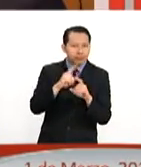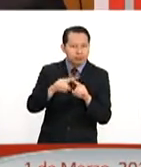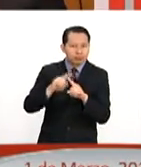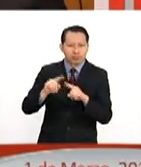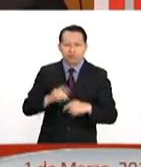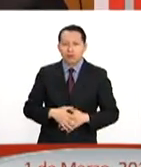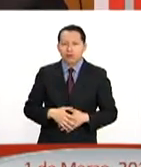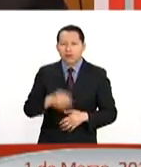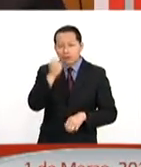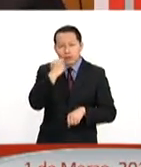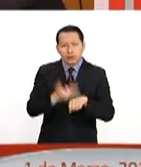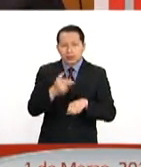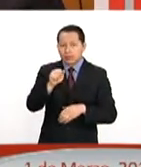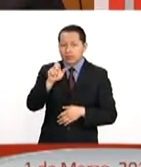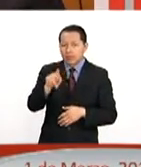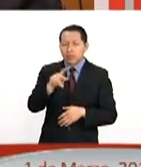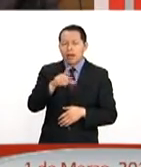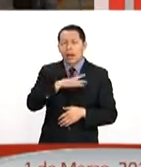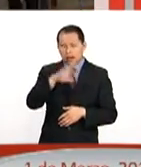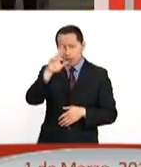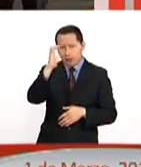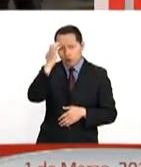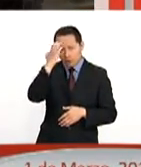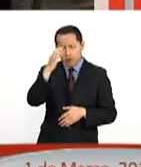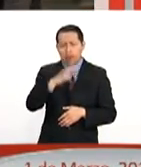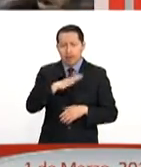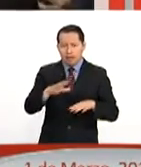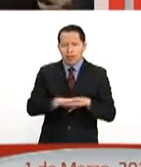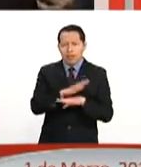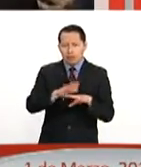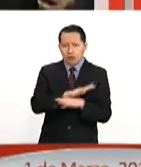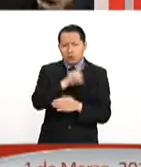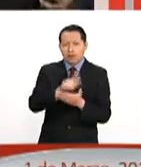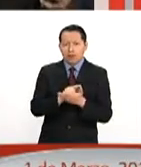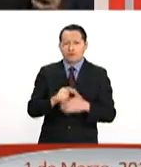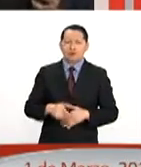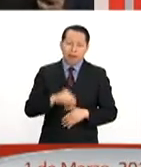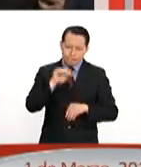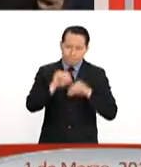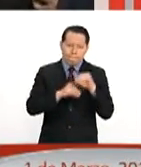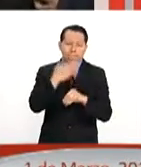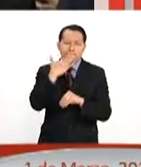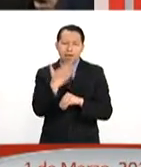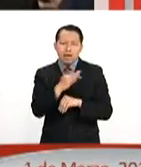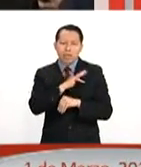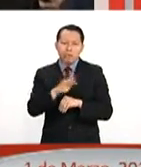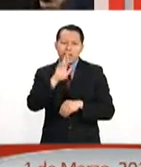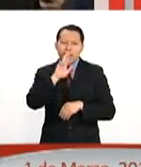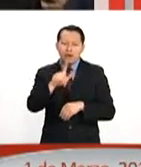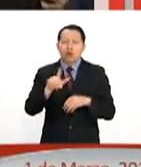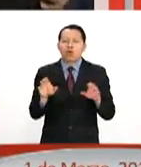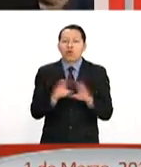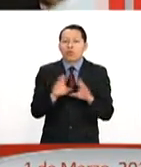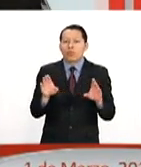La Secretaría de Educación Pública reconoce los cambios a la ley. Enriquecen y contribuyen a tener una mejor